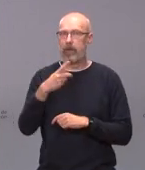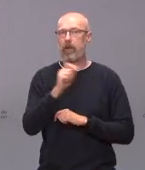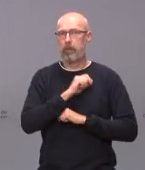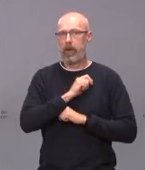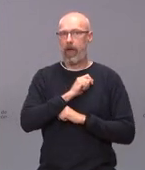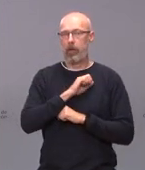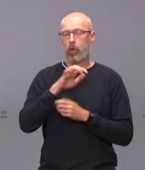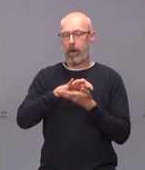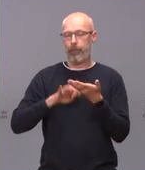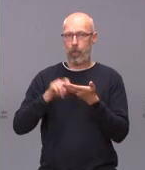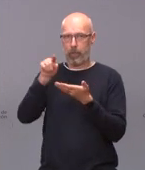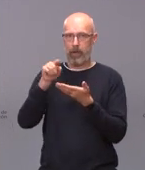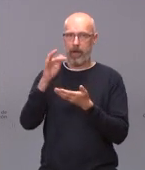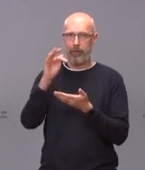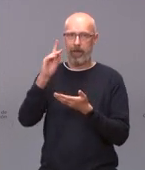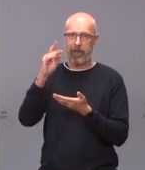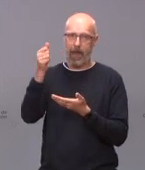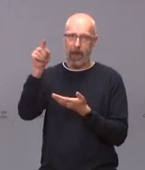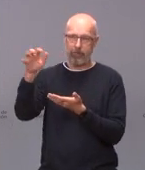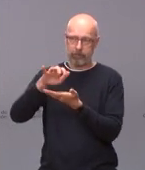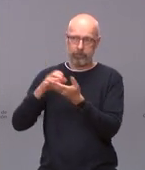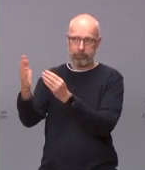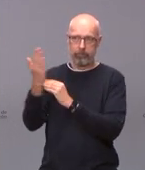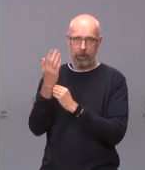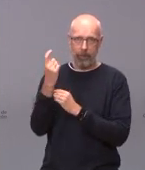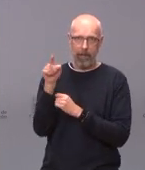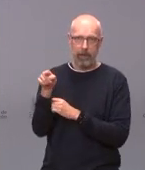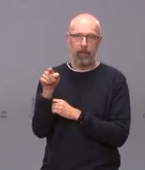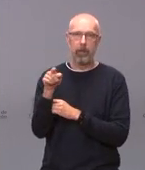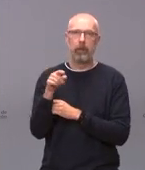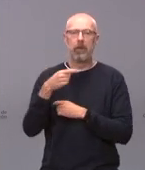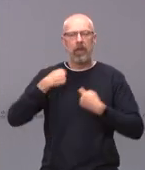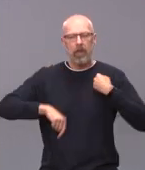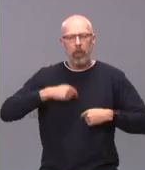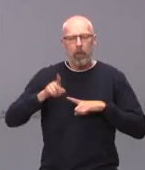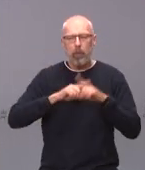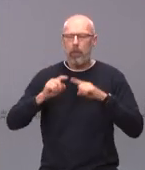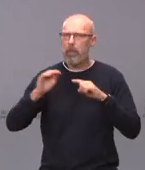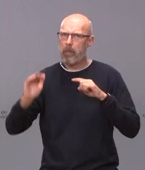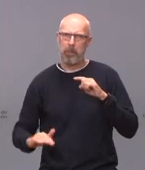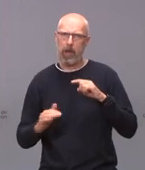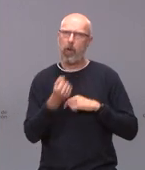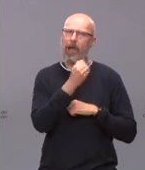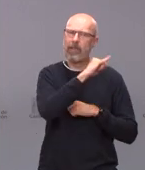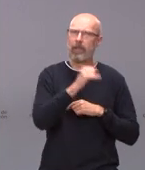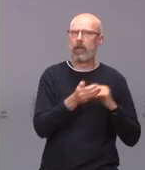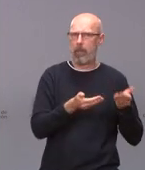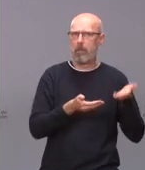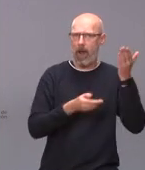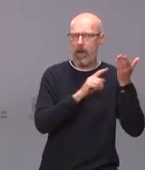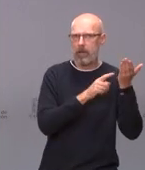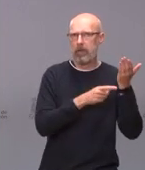la frecuencia de trombos es incluso inferior a la de AstraZeneca por lo cual a nosotros en principio no nos preocupa estamos